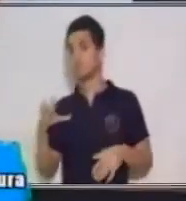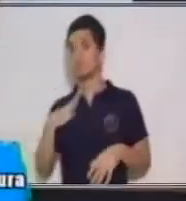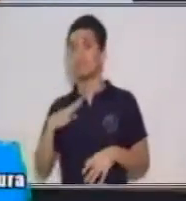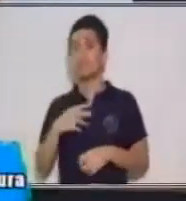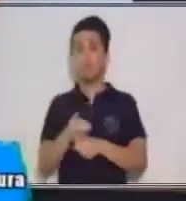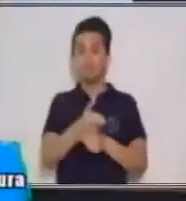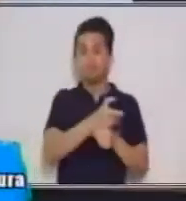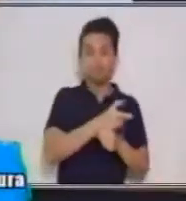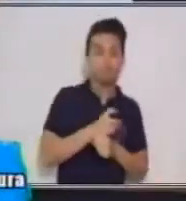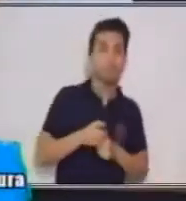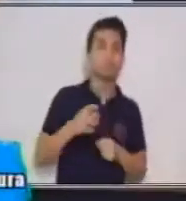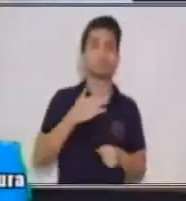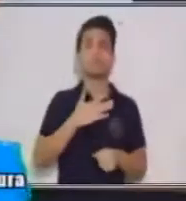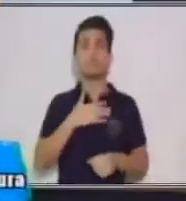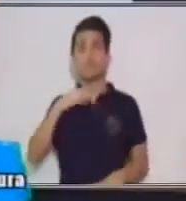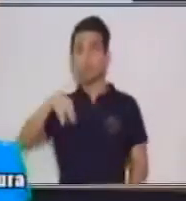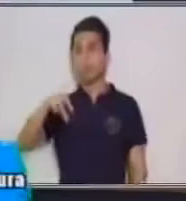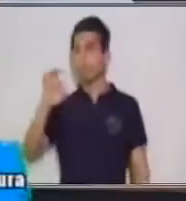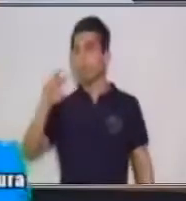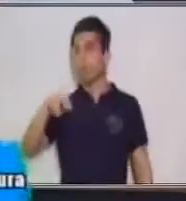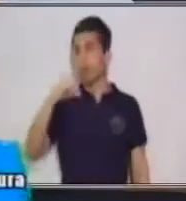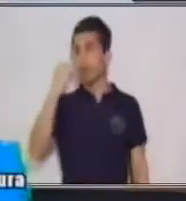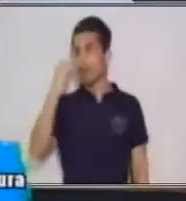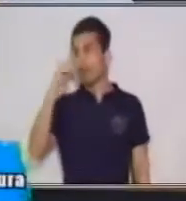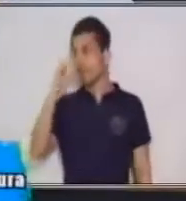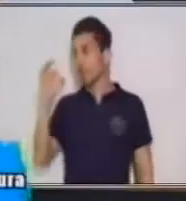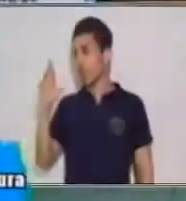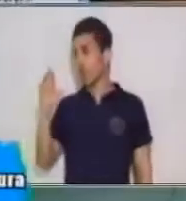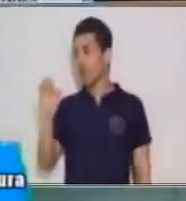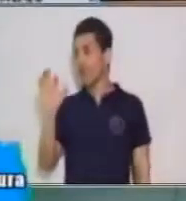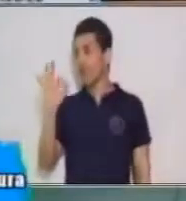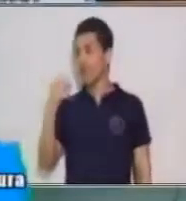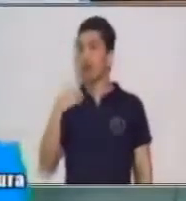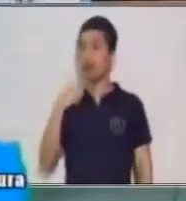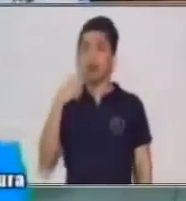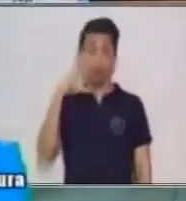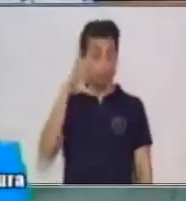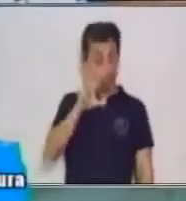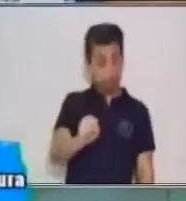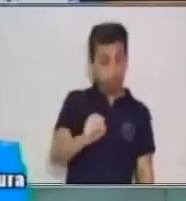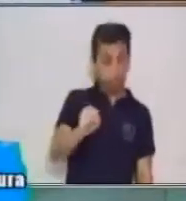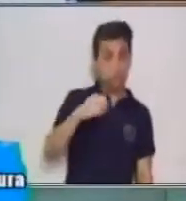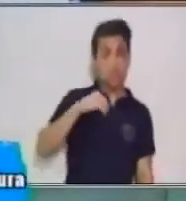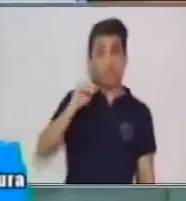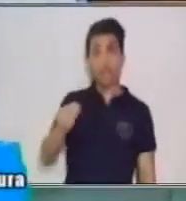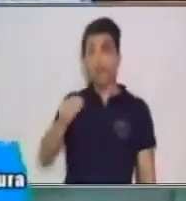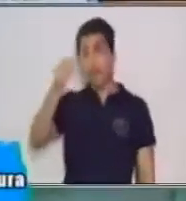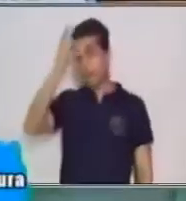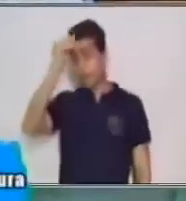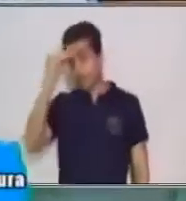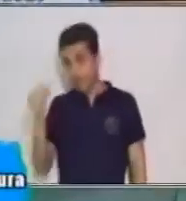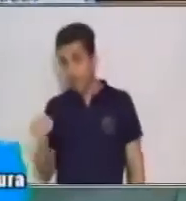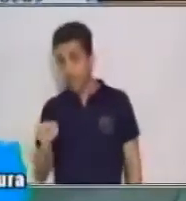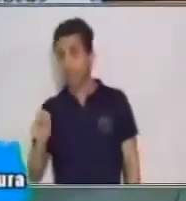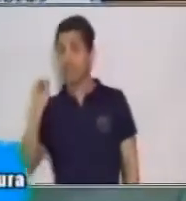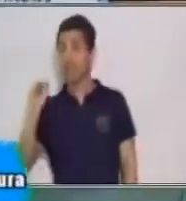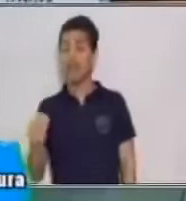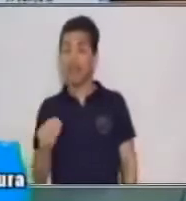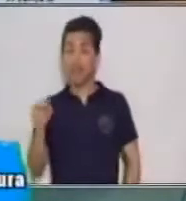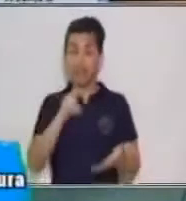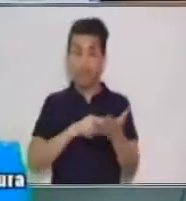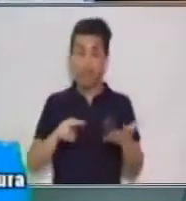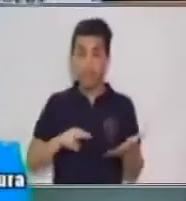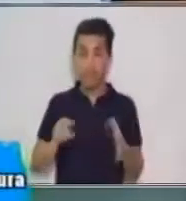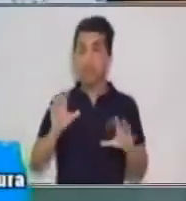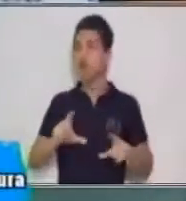En este nosotros vamos a comprobar qué aprendimos, qué leímos y cómo lo hicimos.